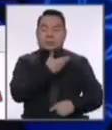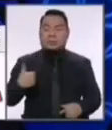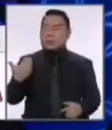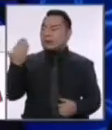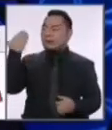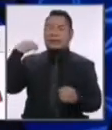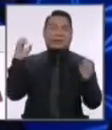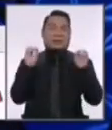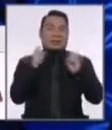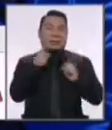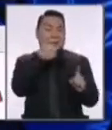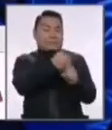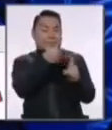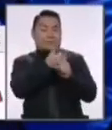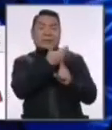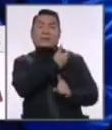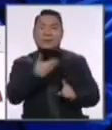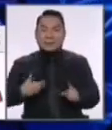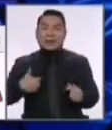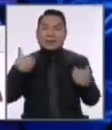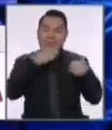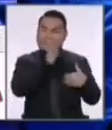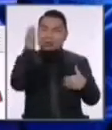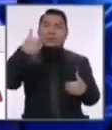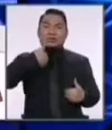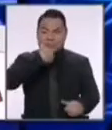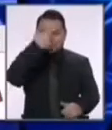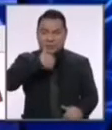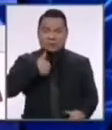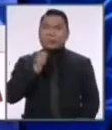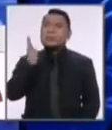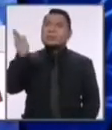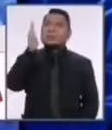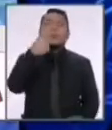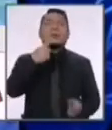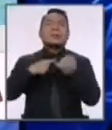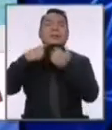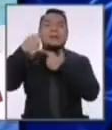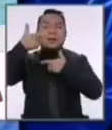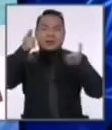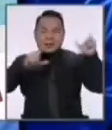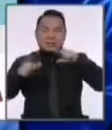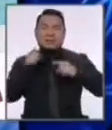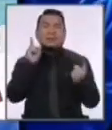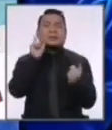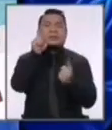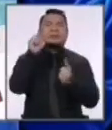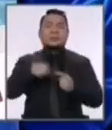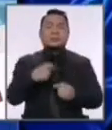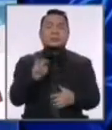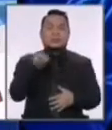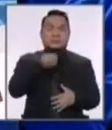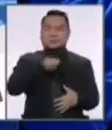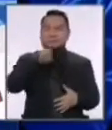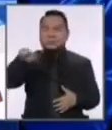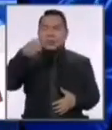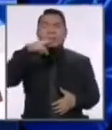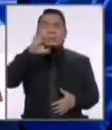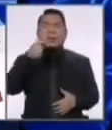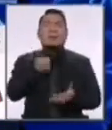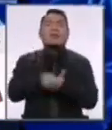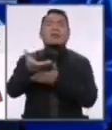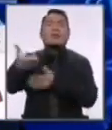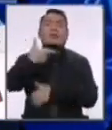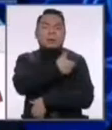que hemos tenido. El mismo presidente tiene que ir. Yo personalmente voy a ir a los distintos laboratorios y vamos a ir con la billetera, con el MED para comprar las